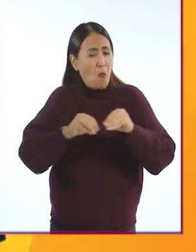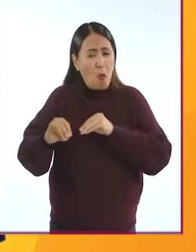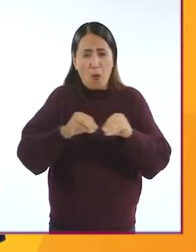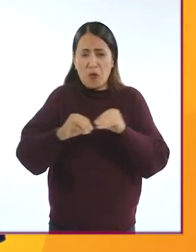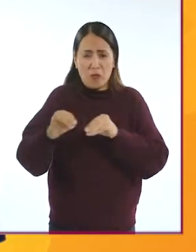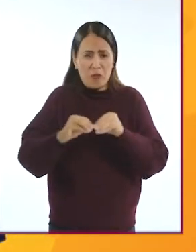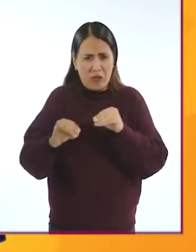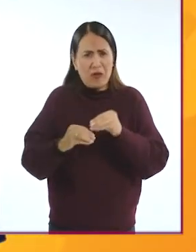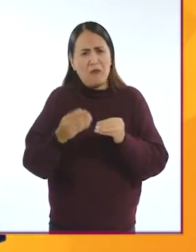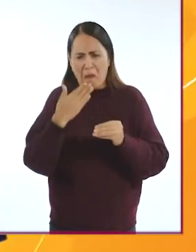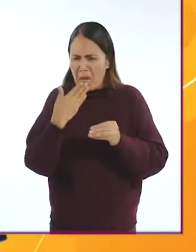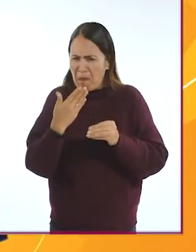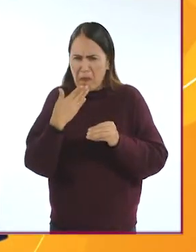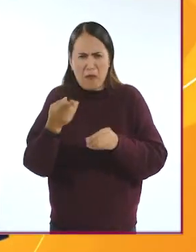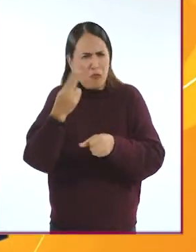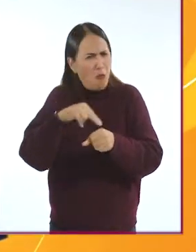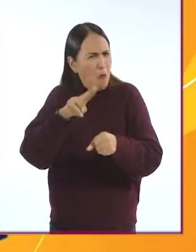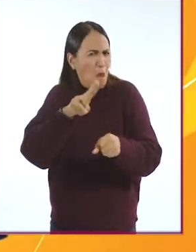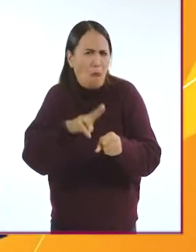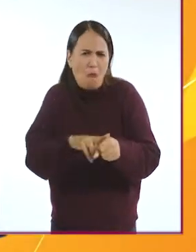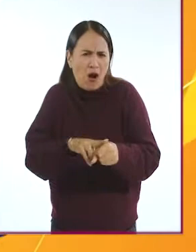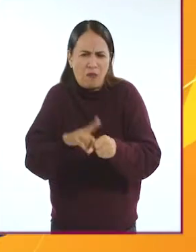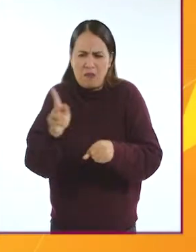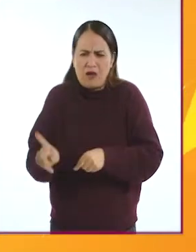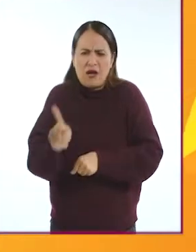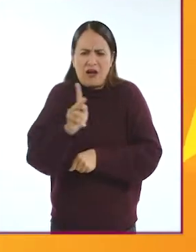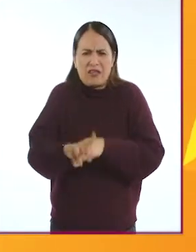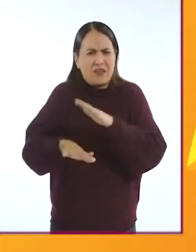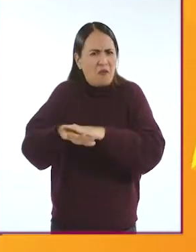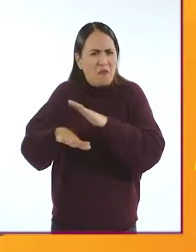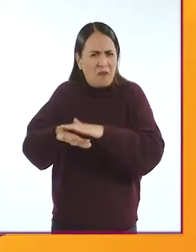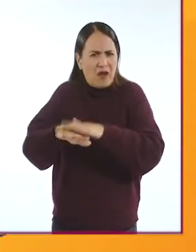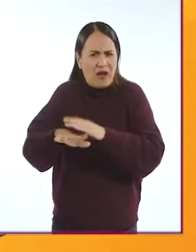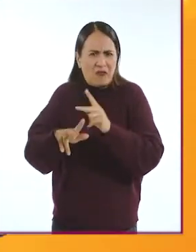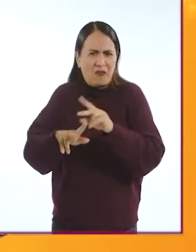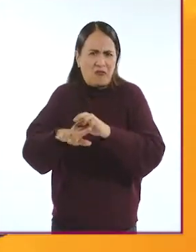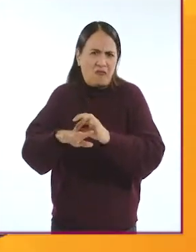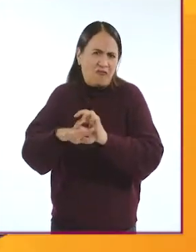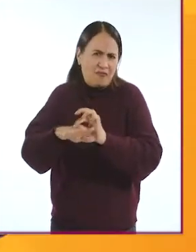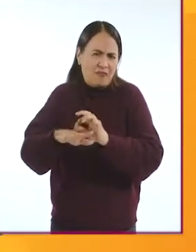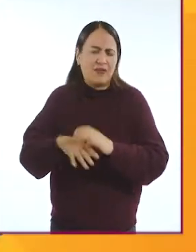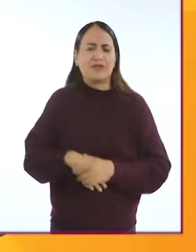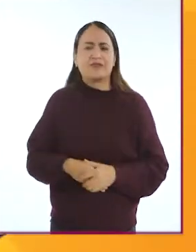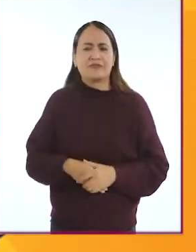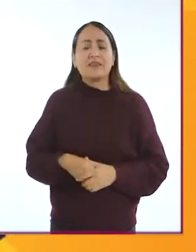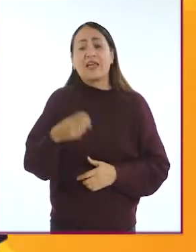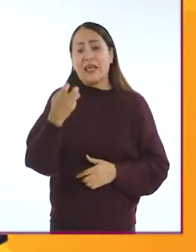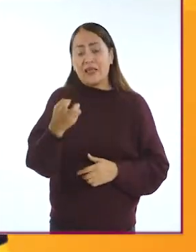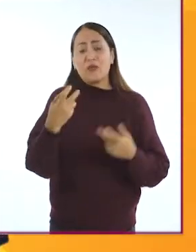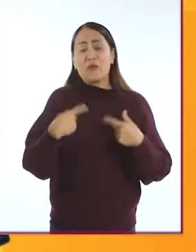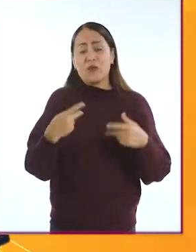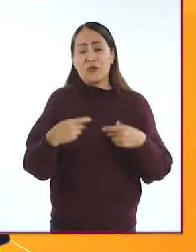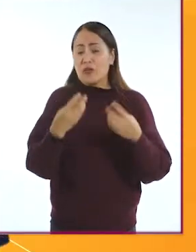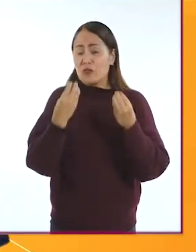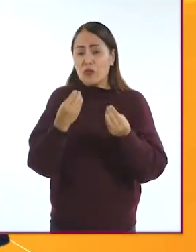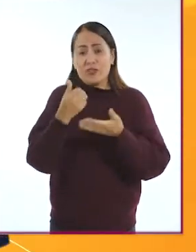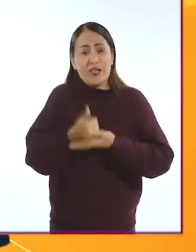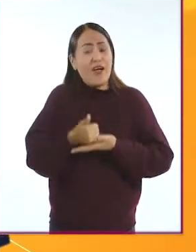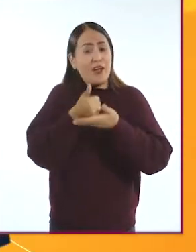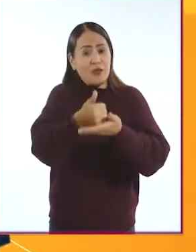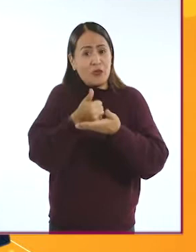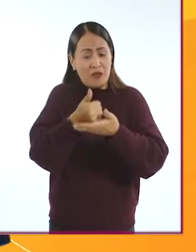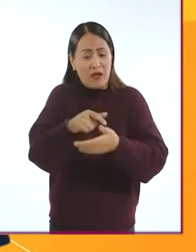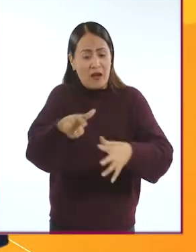podrá ser tan complejo como el de un miembro sin amputación. Este avance científico seguramente ayudará a muchas personas para recuperar